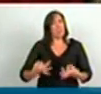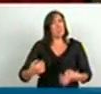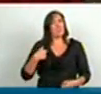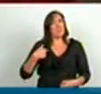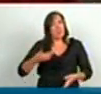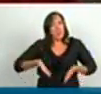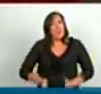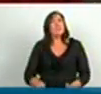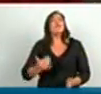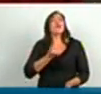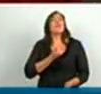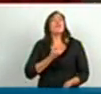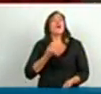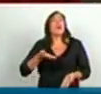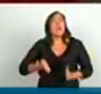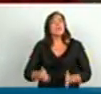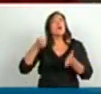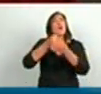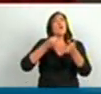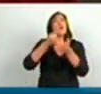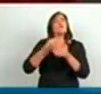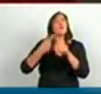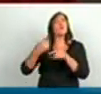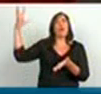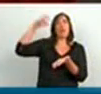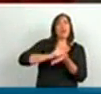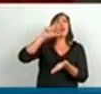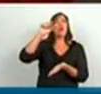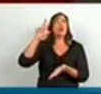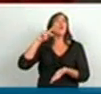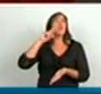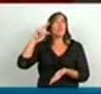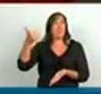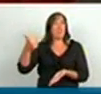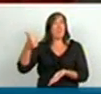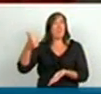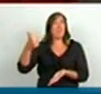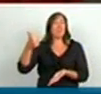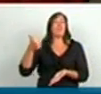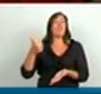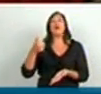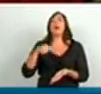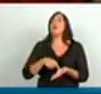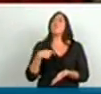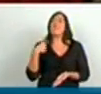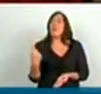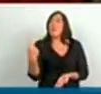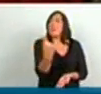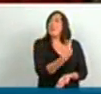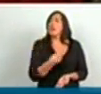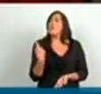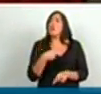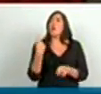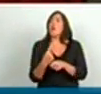en la lucha colonial y que por lo tanto, cada uno de nosotros no puede permitir que siga